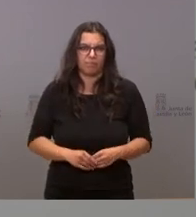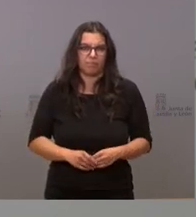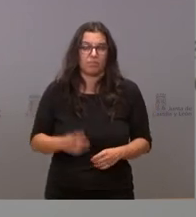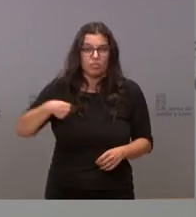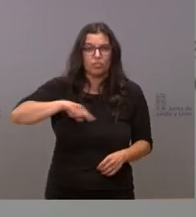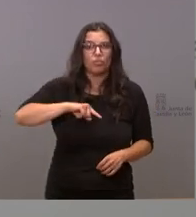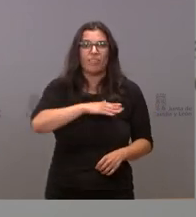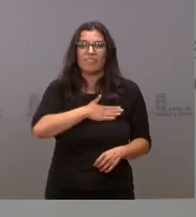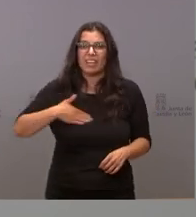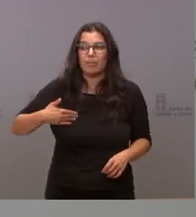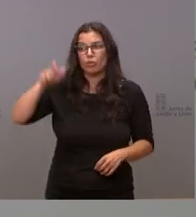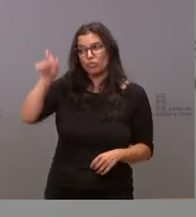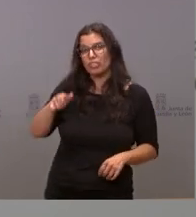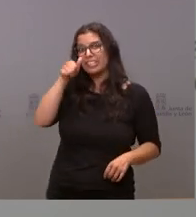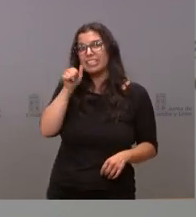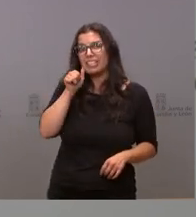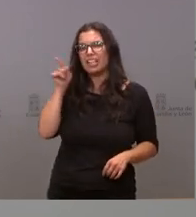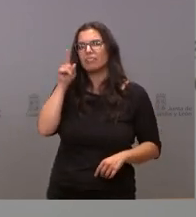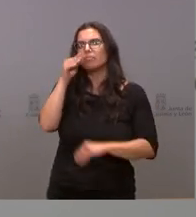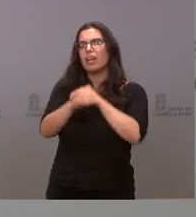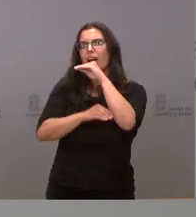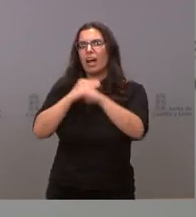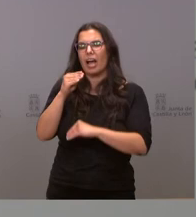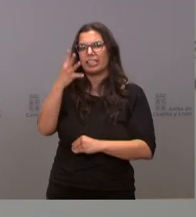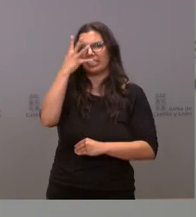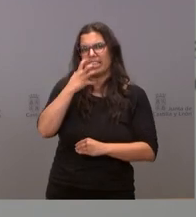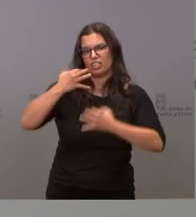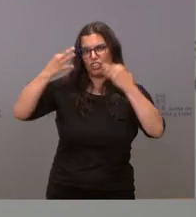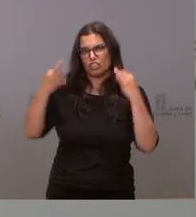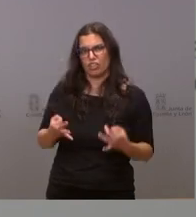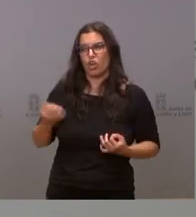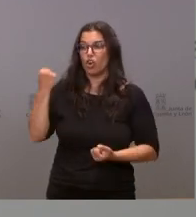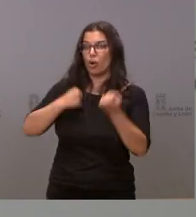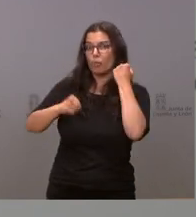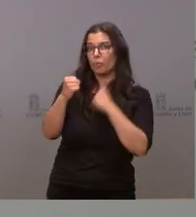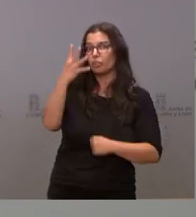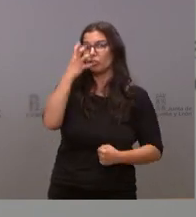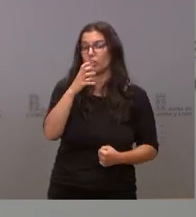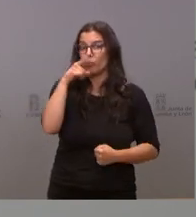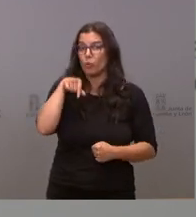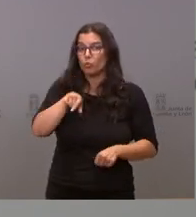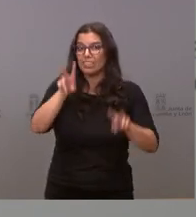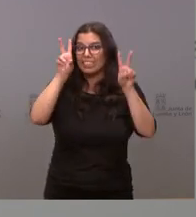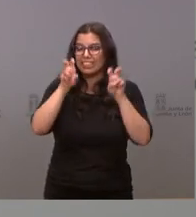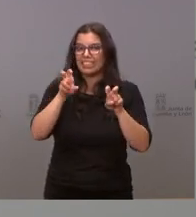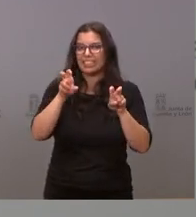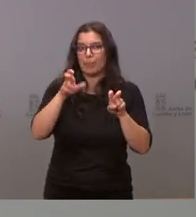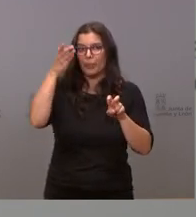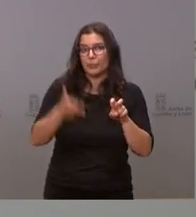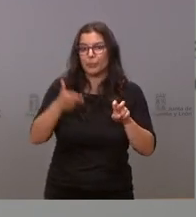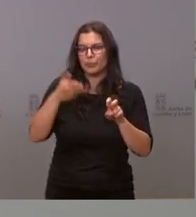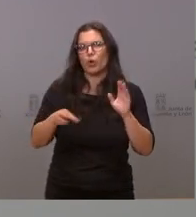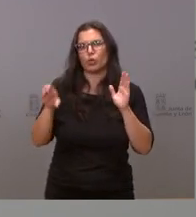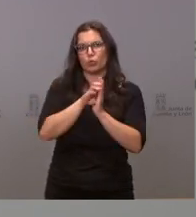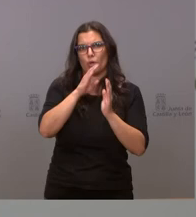de Sánchez que actúe con seriedad en un ámbito tan importante como ha sido la Constitución